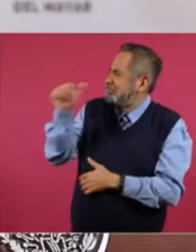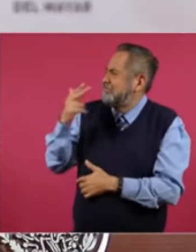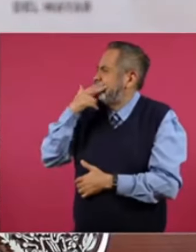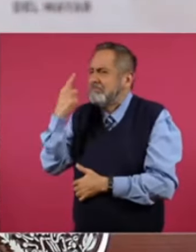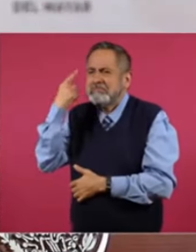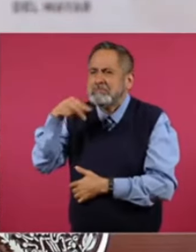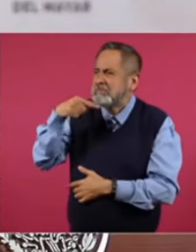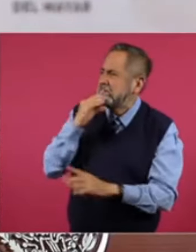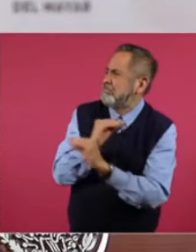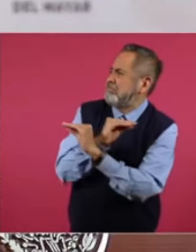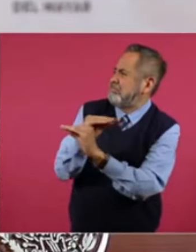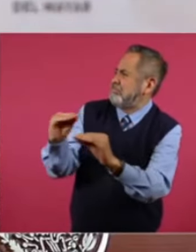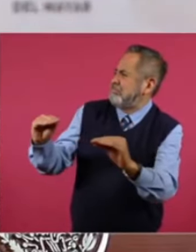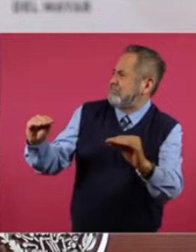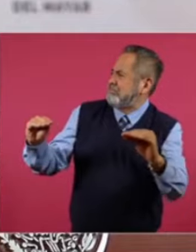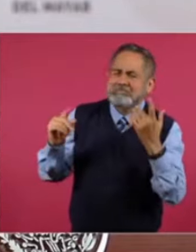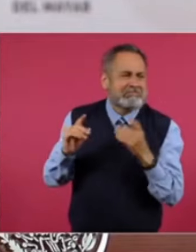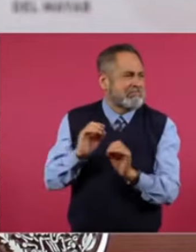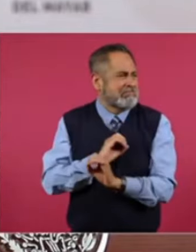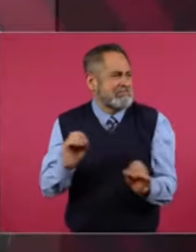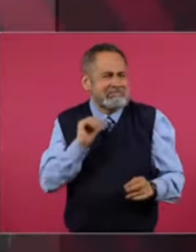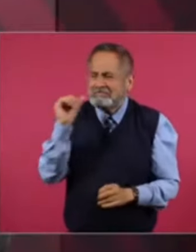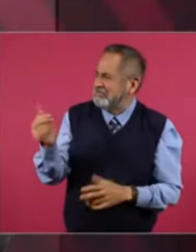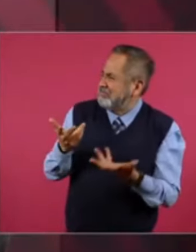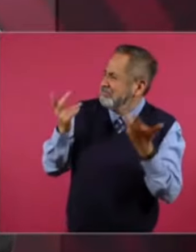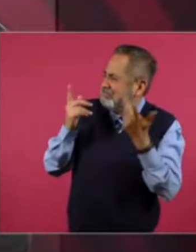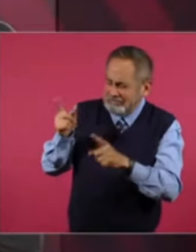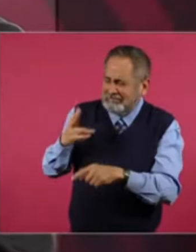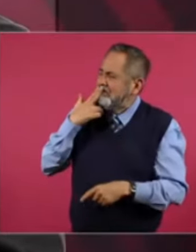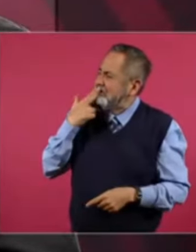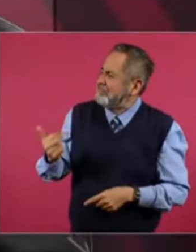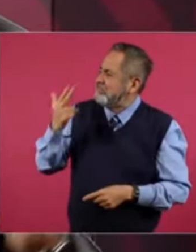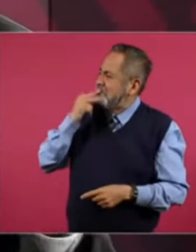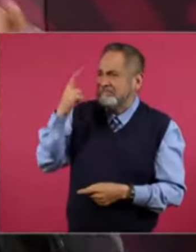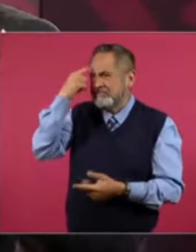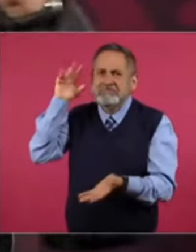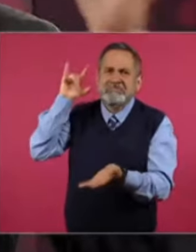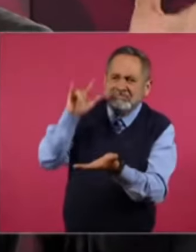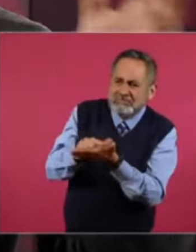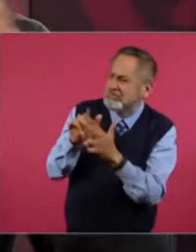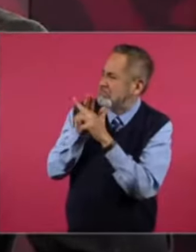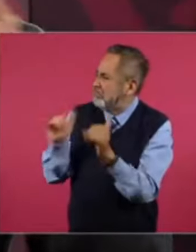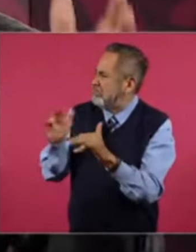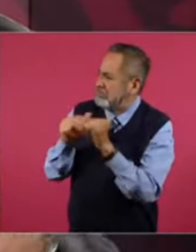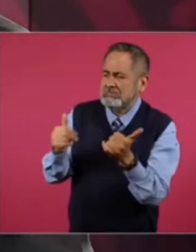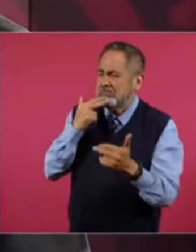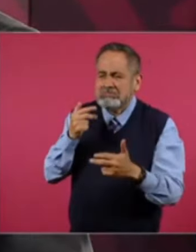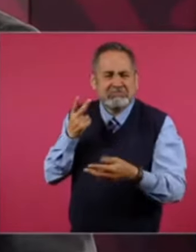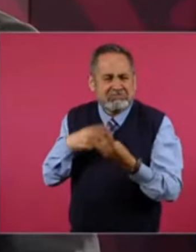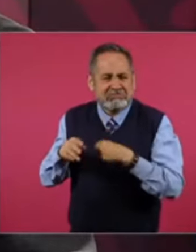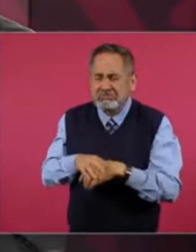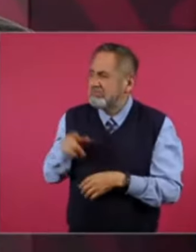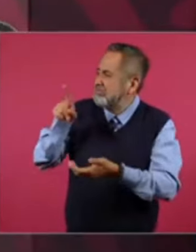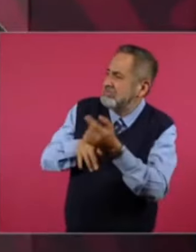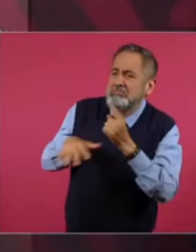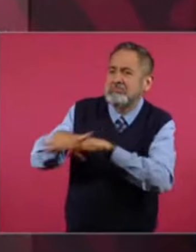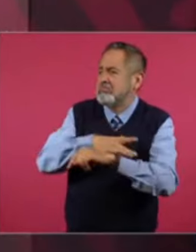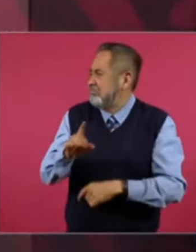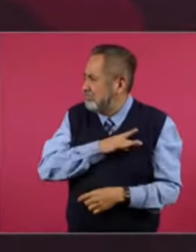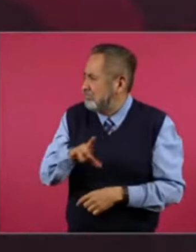En ese aeropuerto. Que no. Era. Utilizado por nadie. Que espantaban.